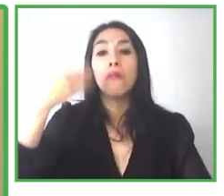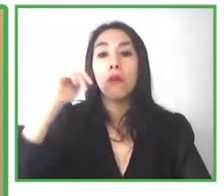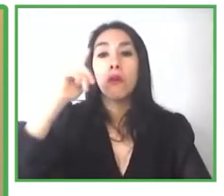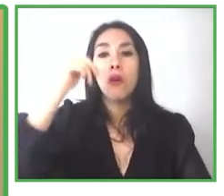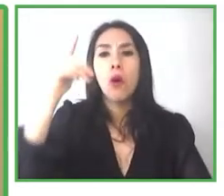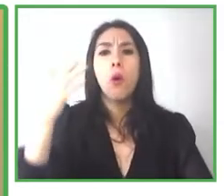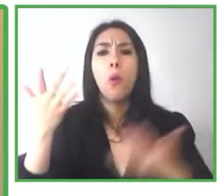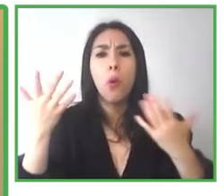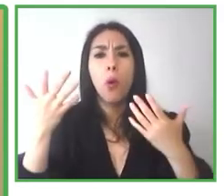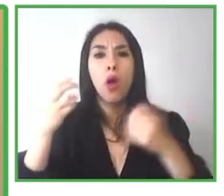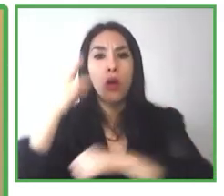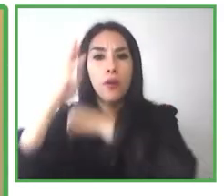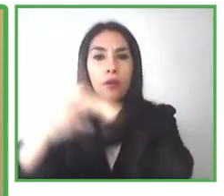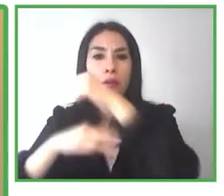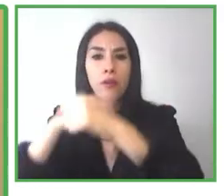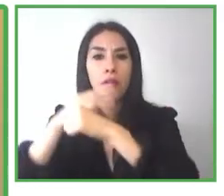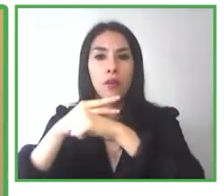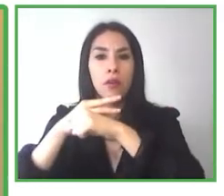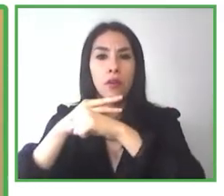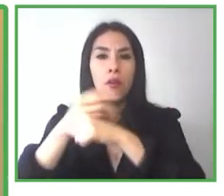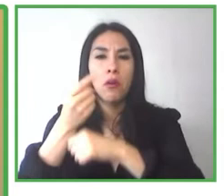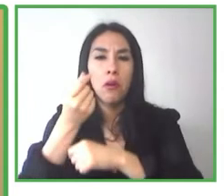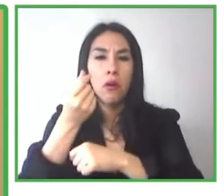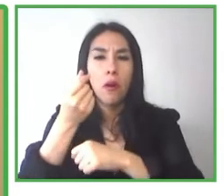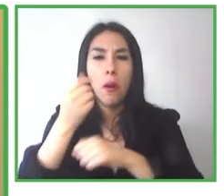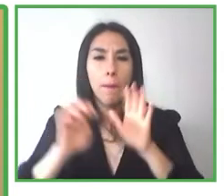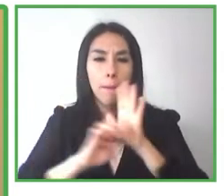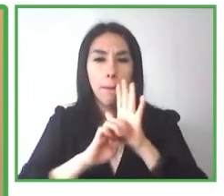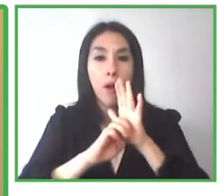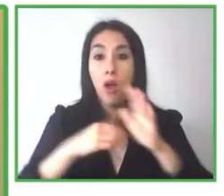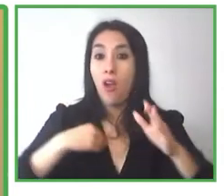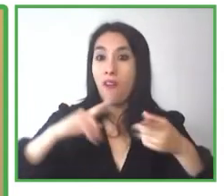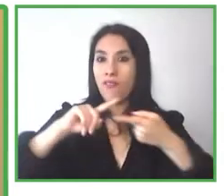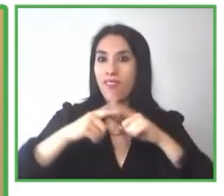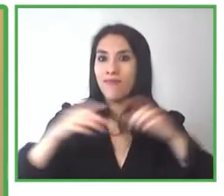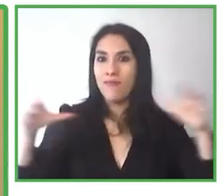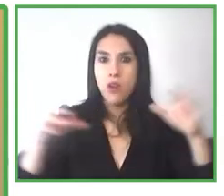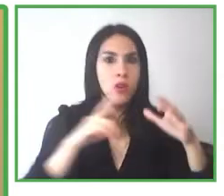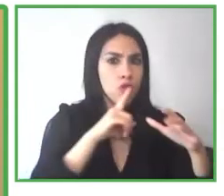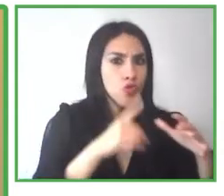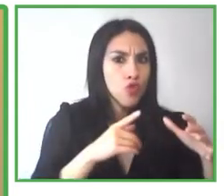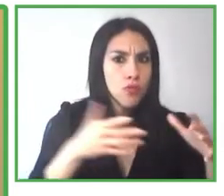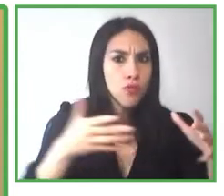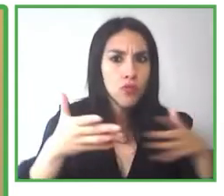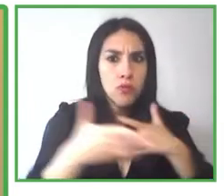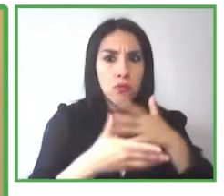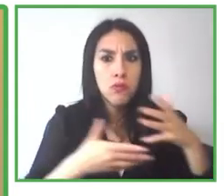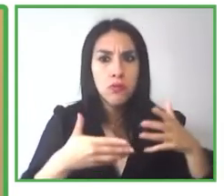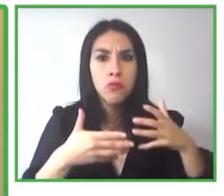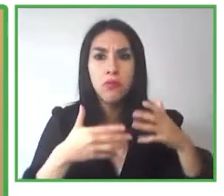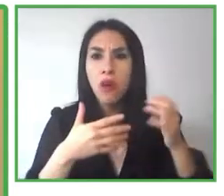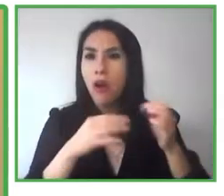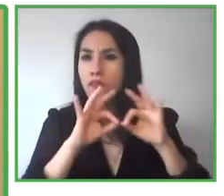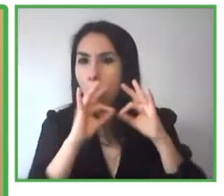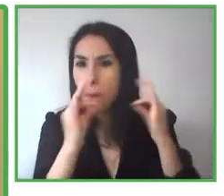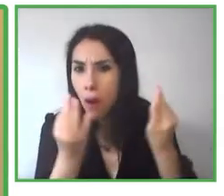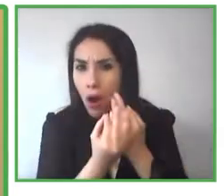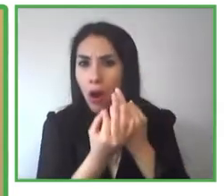qué es lo que hay alrededor mío como sería con un amigo real o una parte de la familia que me está guiando